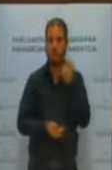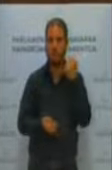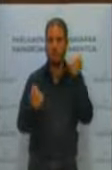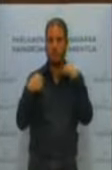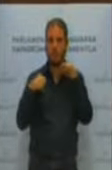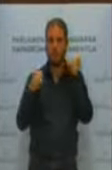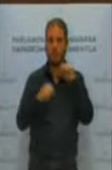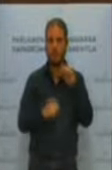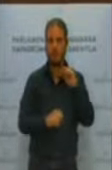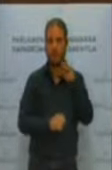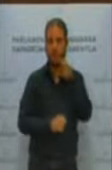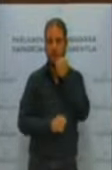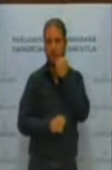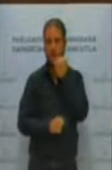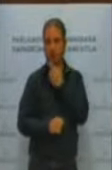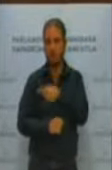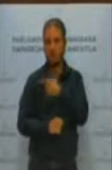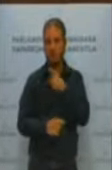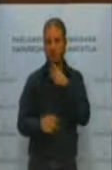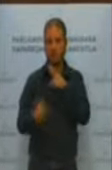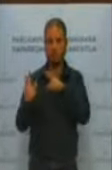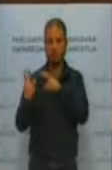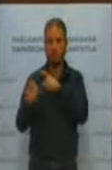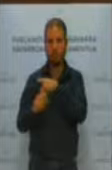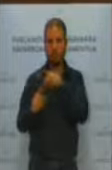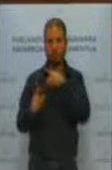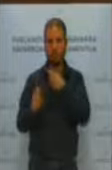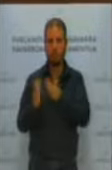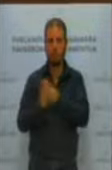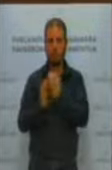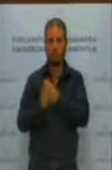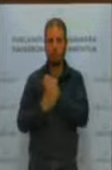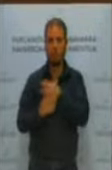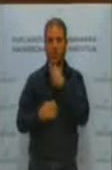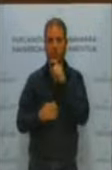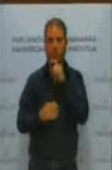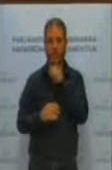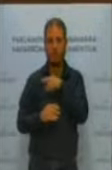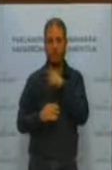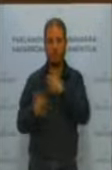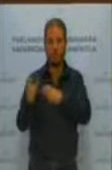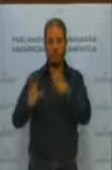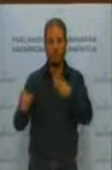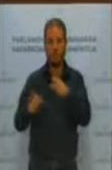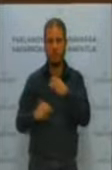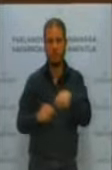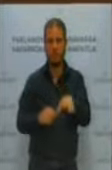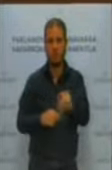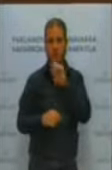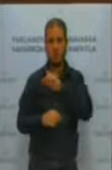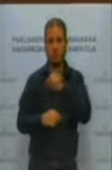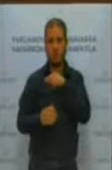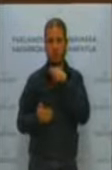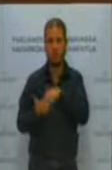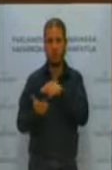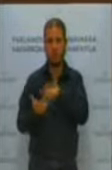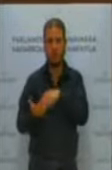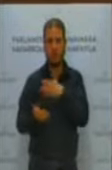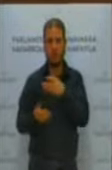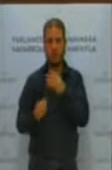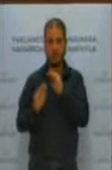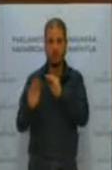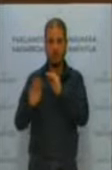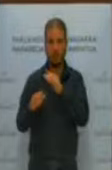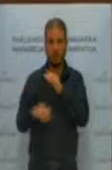abusivas con estas y otros productos complejos, que se firmaban con clientes que no comprendían las obligaciones que conllevaban. Estamos